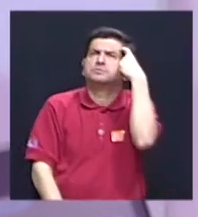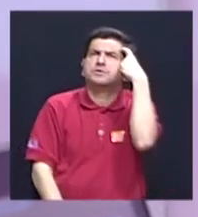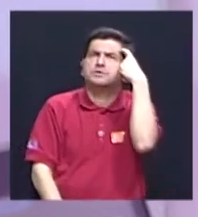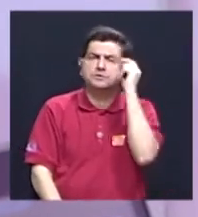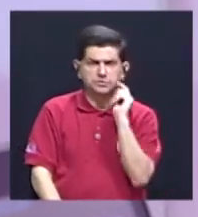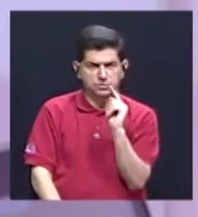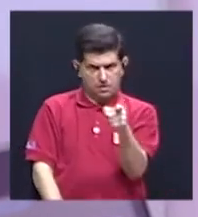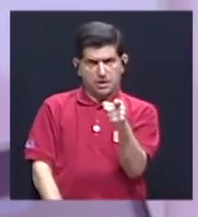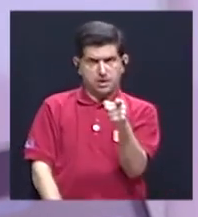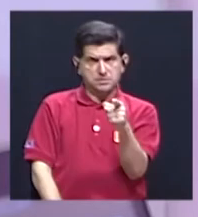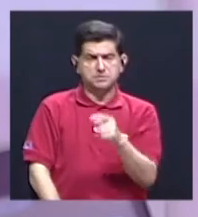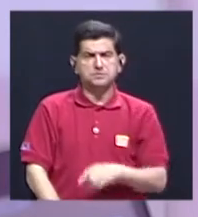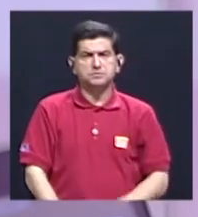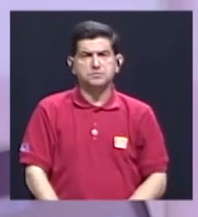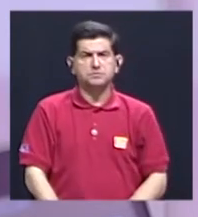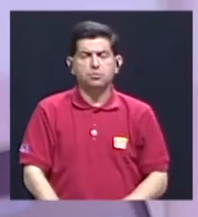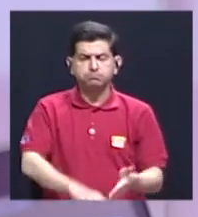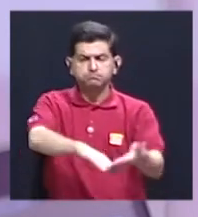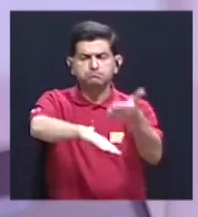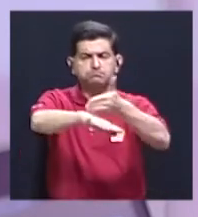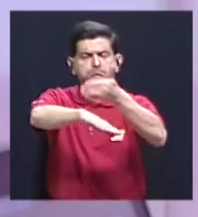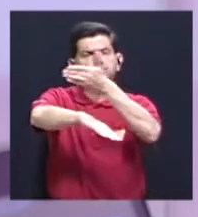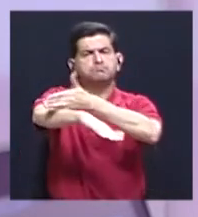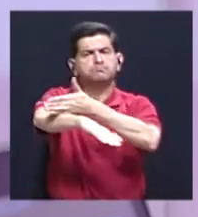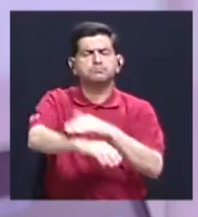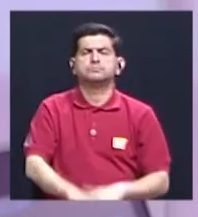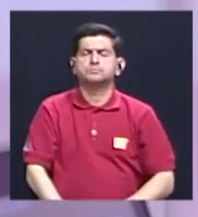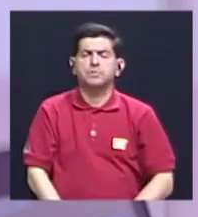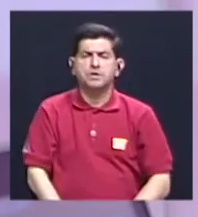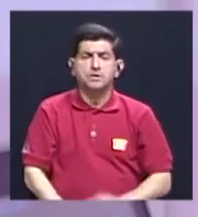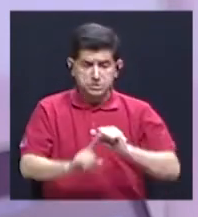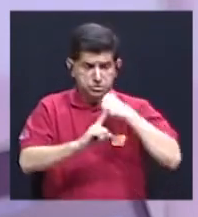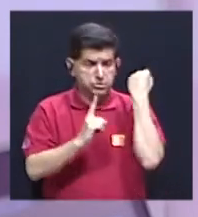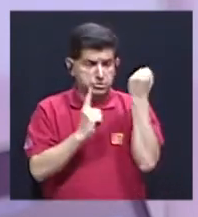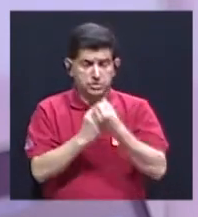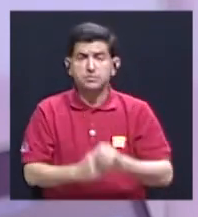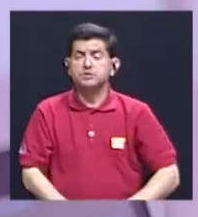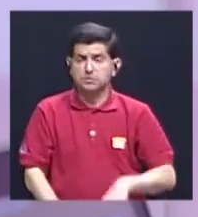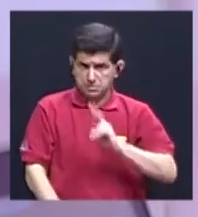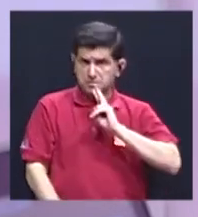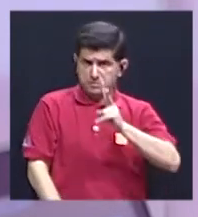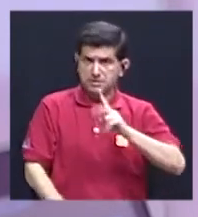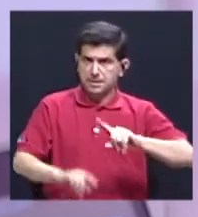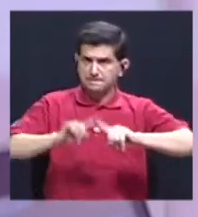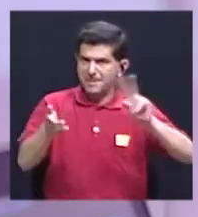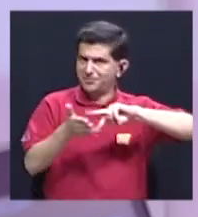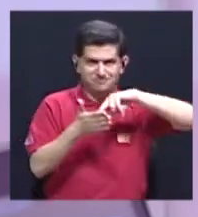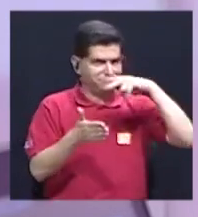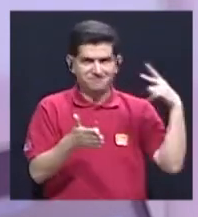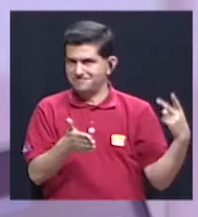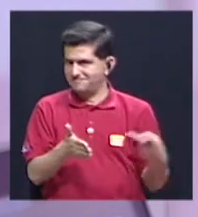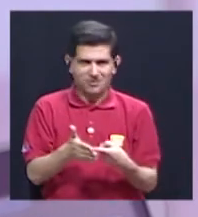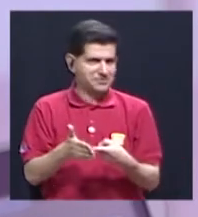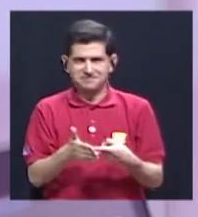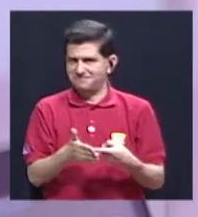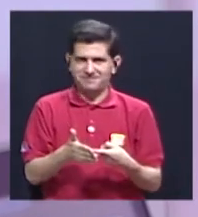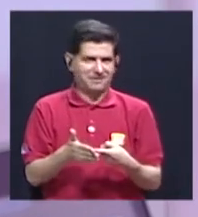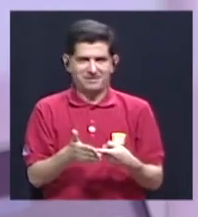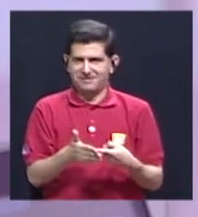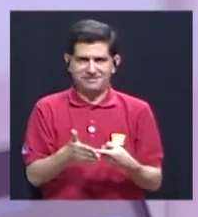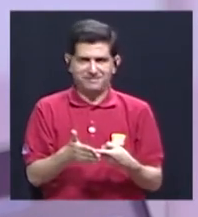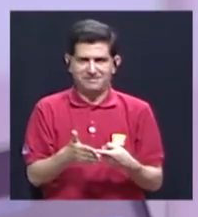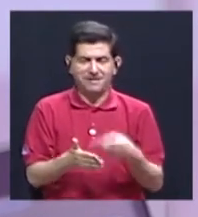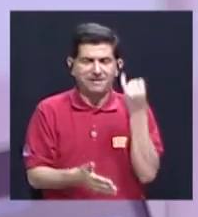un avance indiscutible. Esto no quiere decir que esa